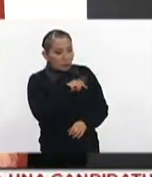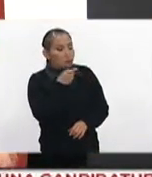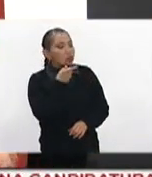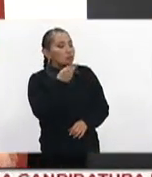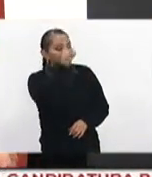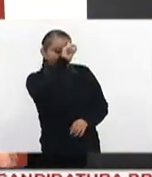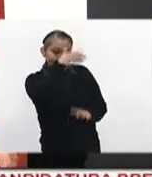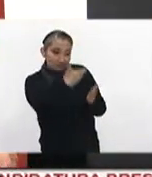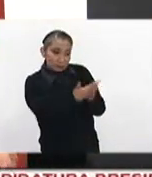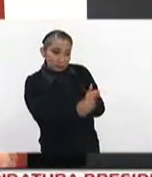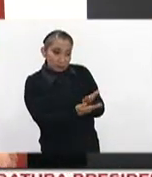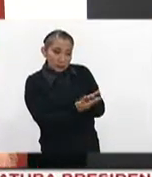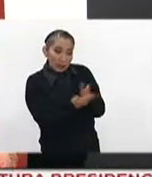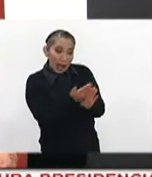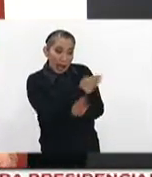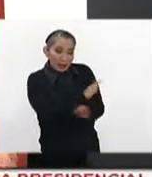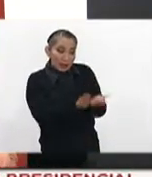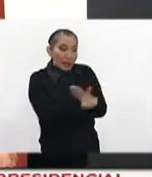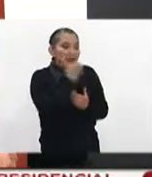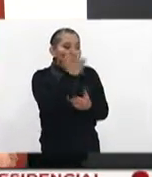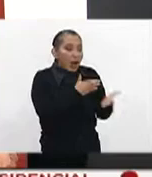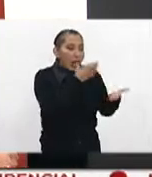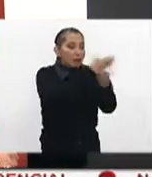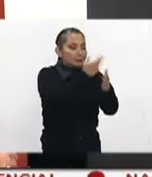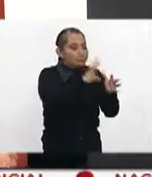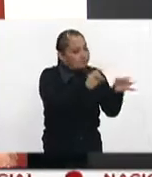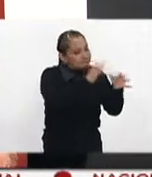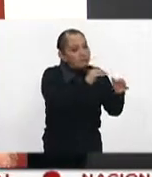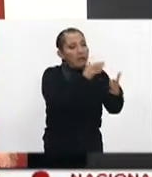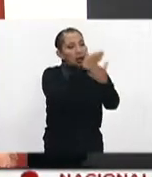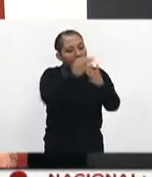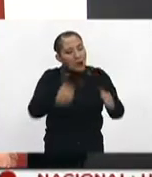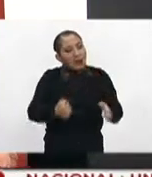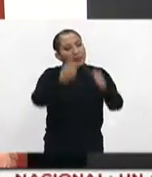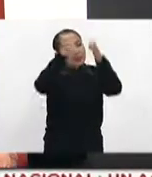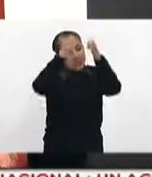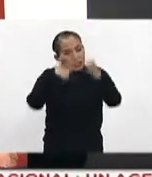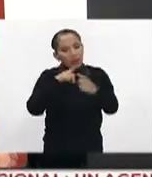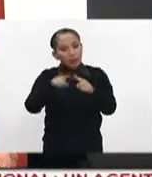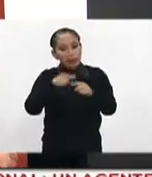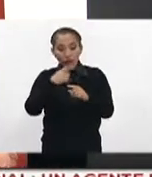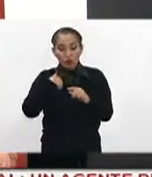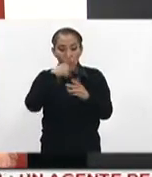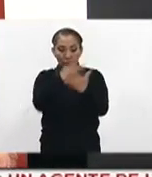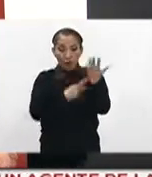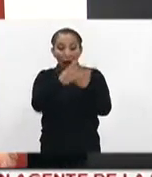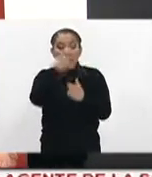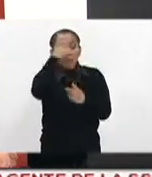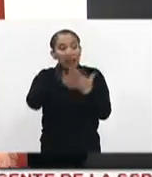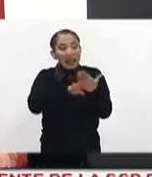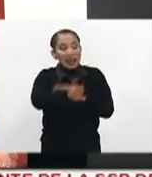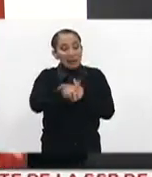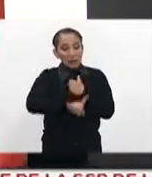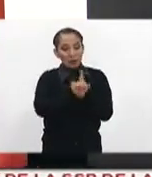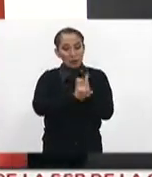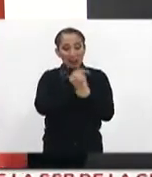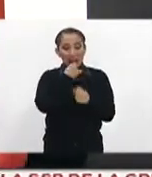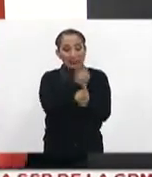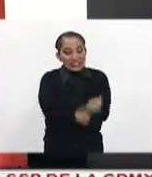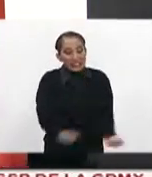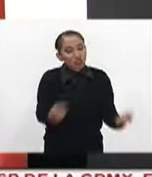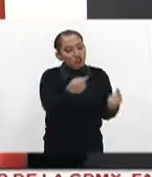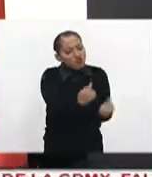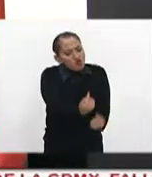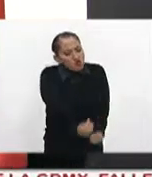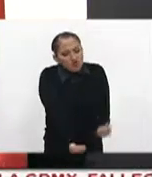la prevención a las escuelas, a las ciencias habitacionales y tenemos un programa de prevención infantil que es un muy problema. Perfecto. Los